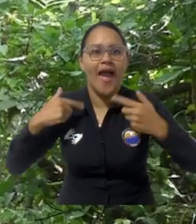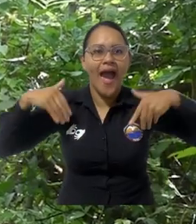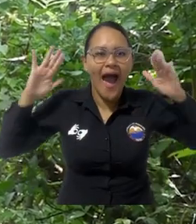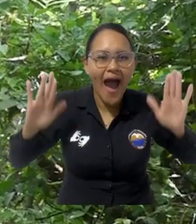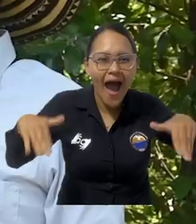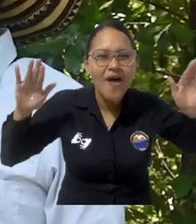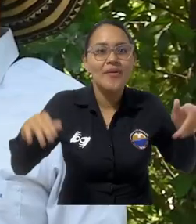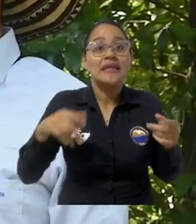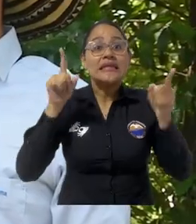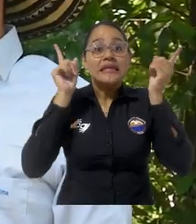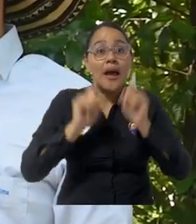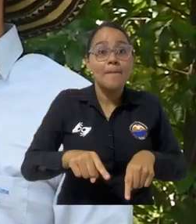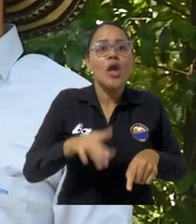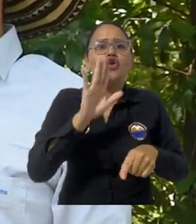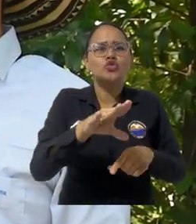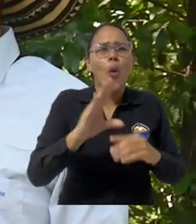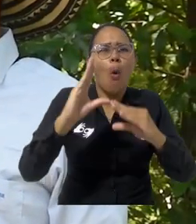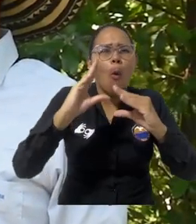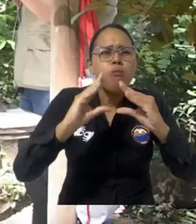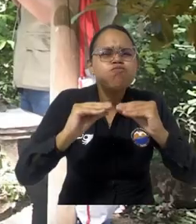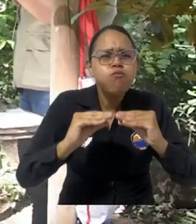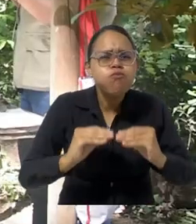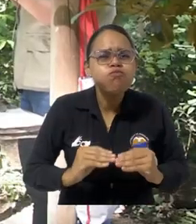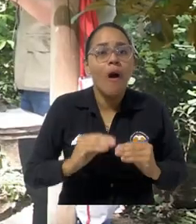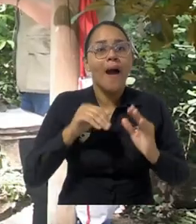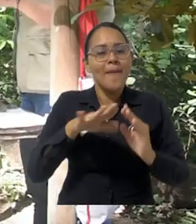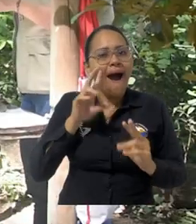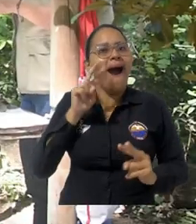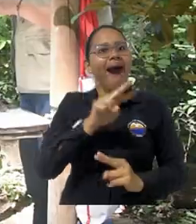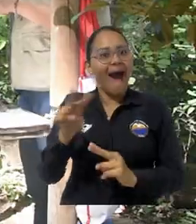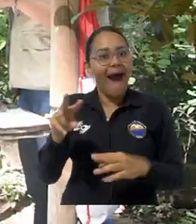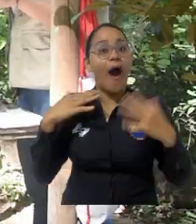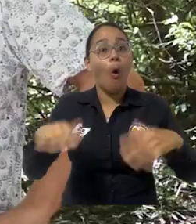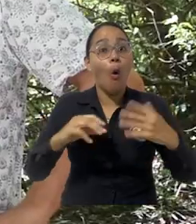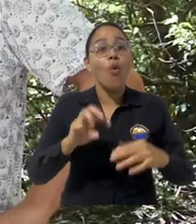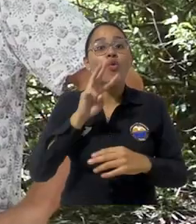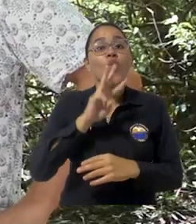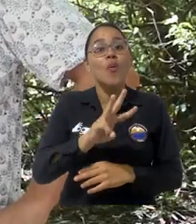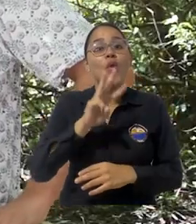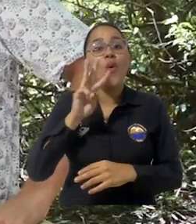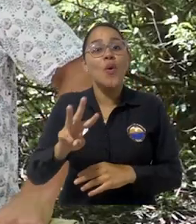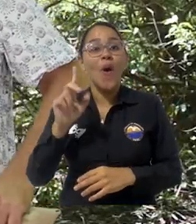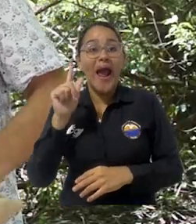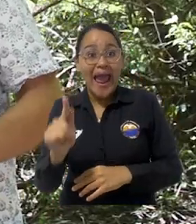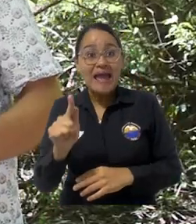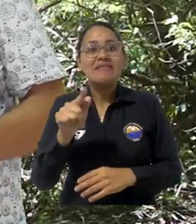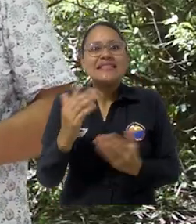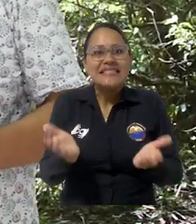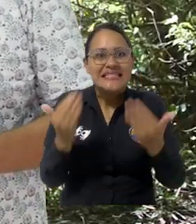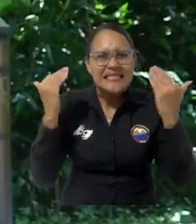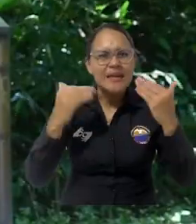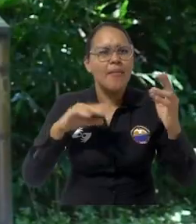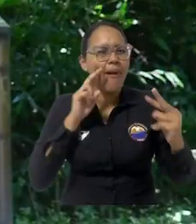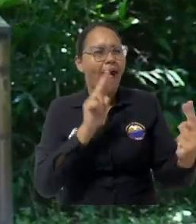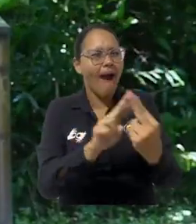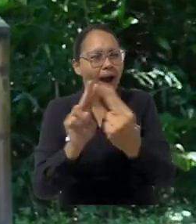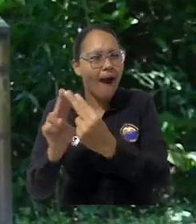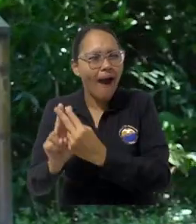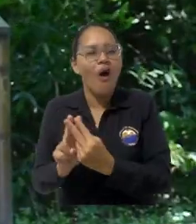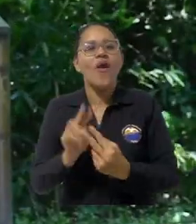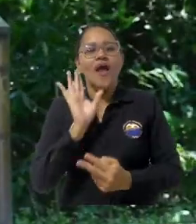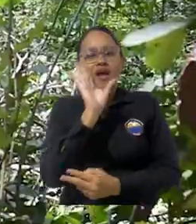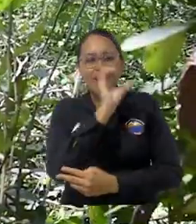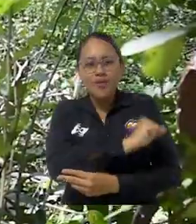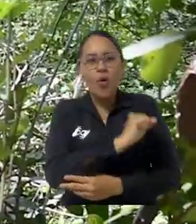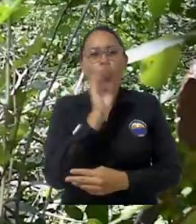aves y observación de macroinvertebrados hicieron parte de la agenda con miembros de la WWF, la Embajada de Países Bajos y